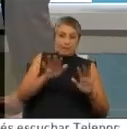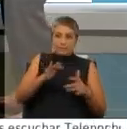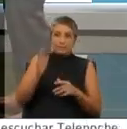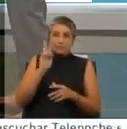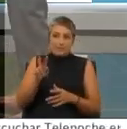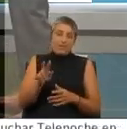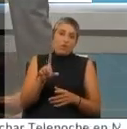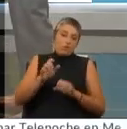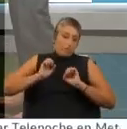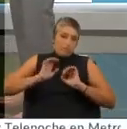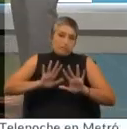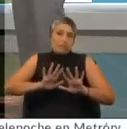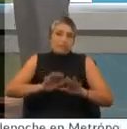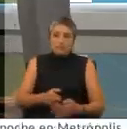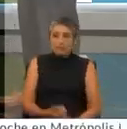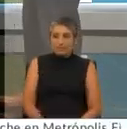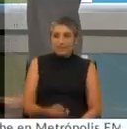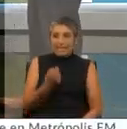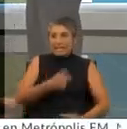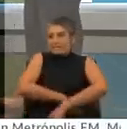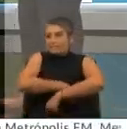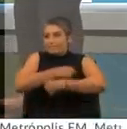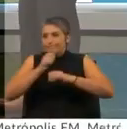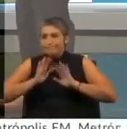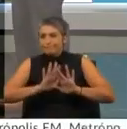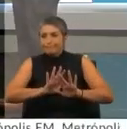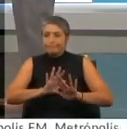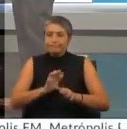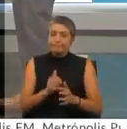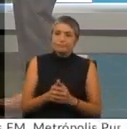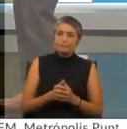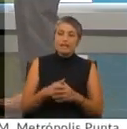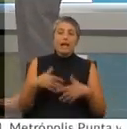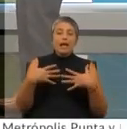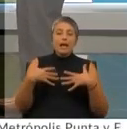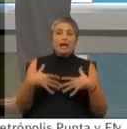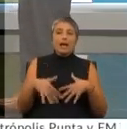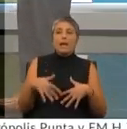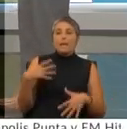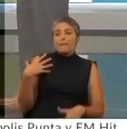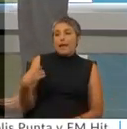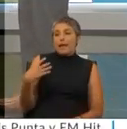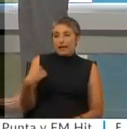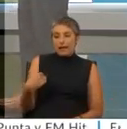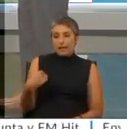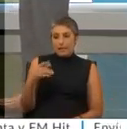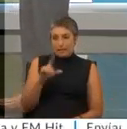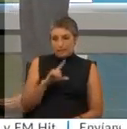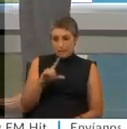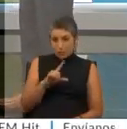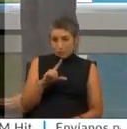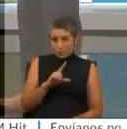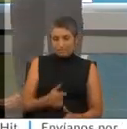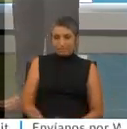el movimiento, claramente. La camiseta blanca... Eso, casi le saca la camiseta. A su niño, la camiseta blanca es la de Liverpool. Lo único que puedo... Acá hay